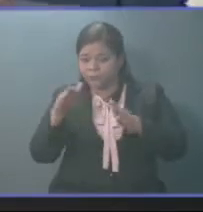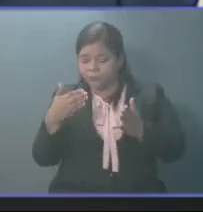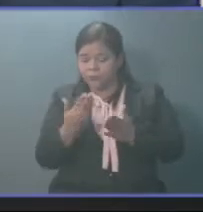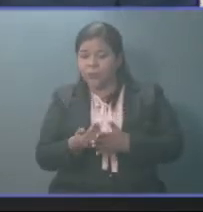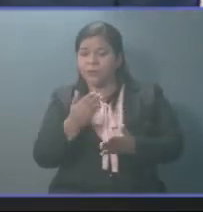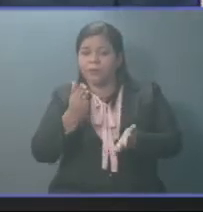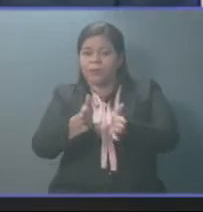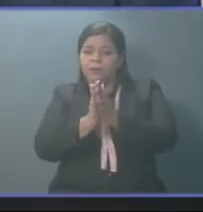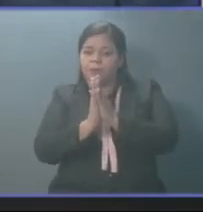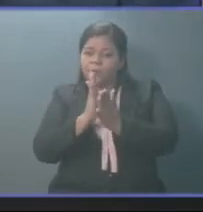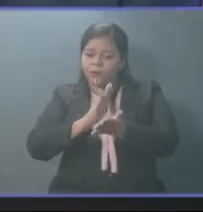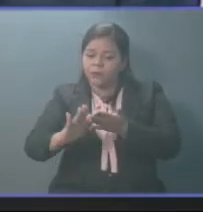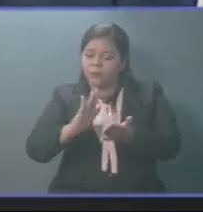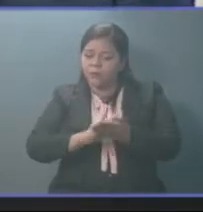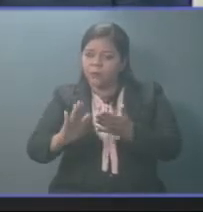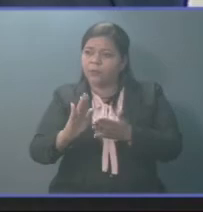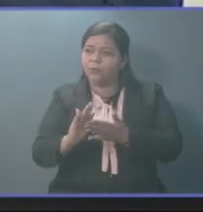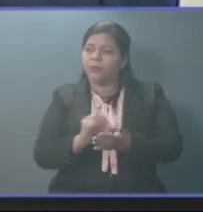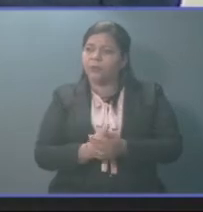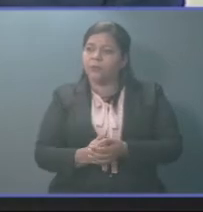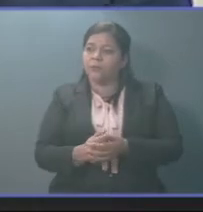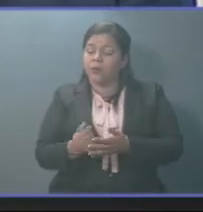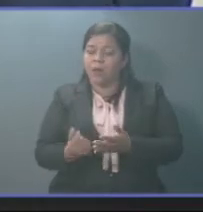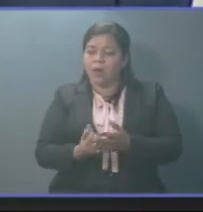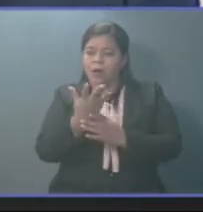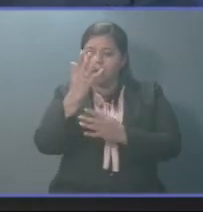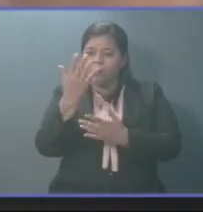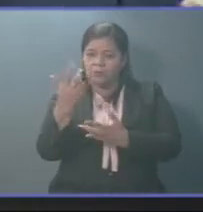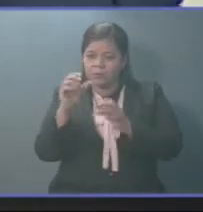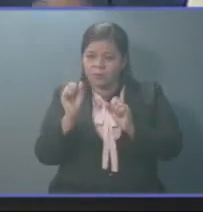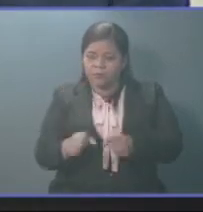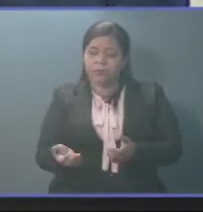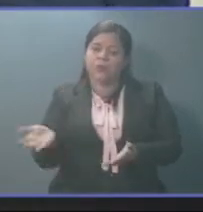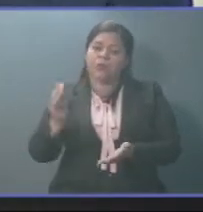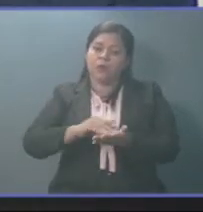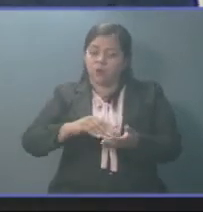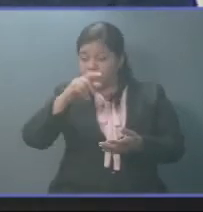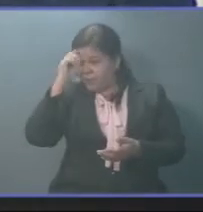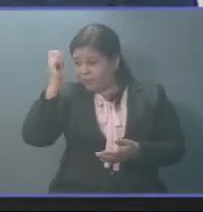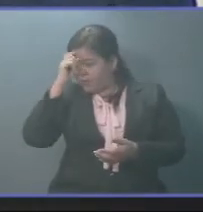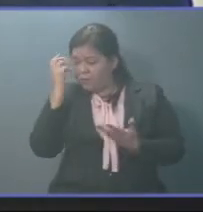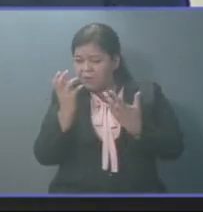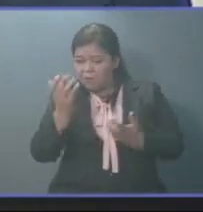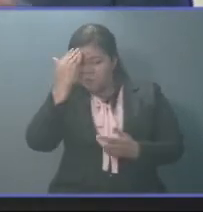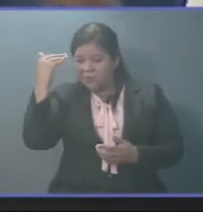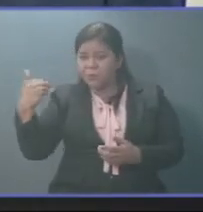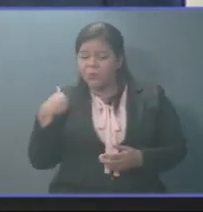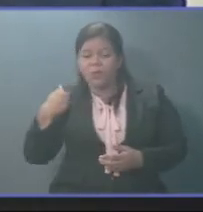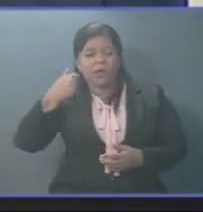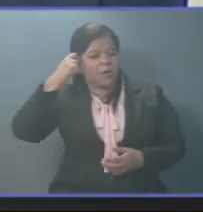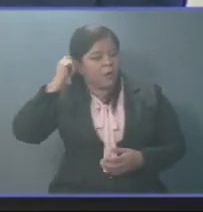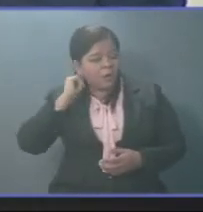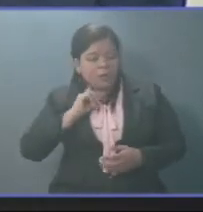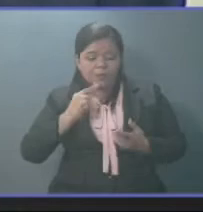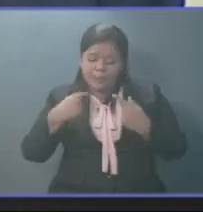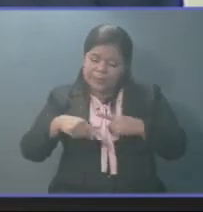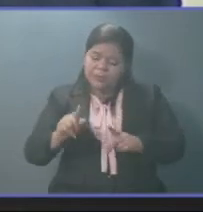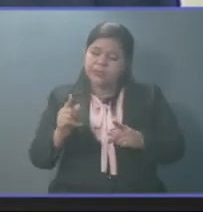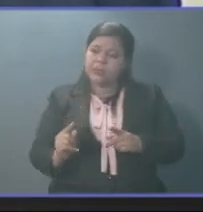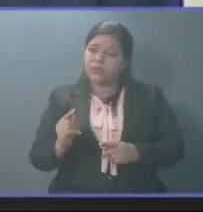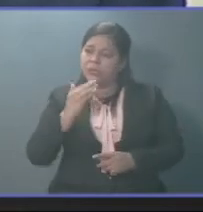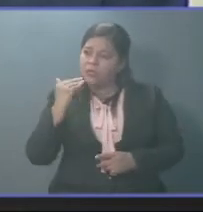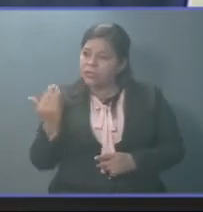se les compren las plantas para nuevamente reactivar los trabajos de mujeres y hombres que permanecen en el campo.